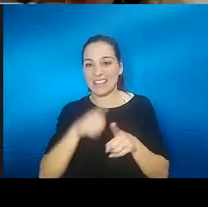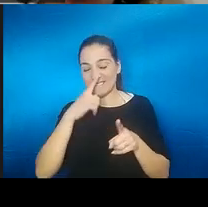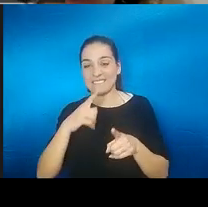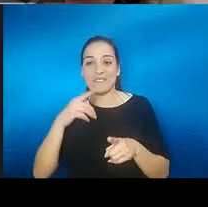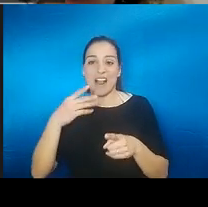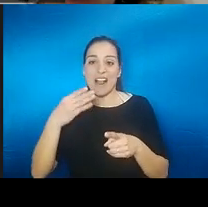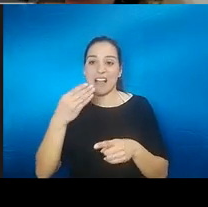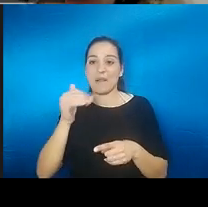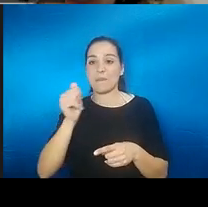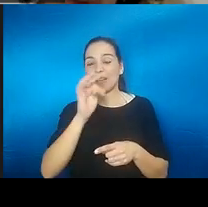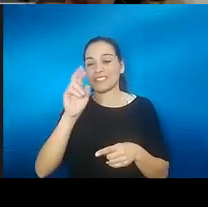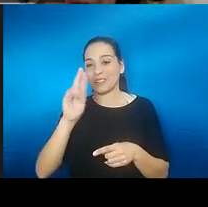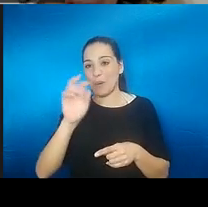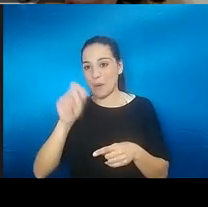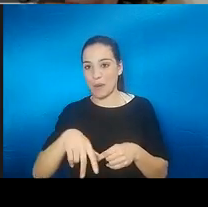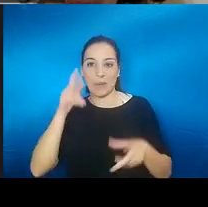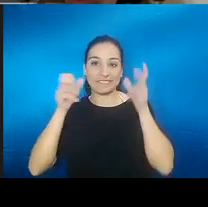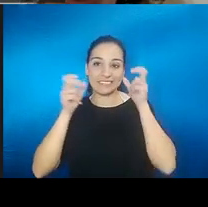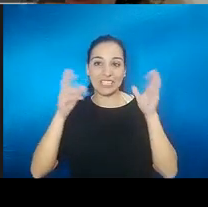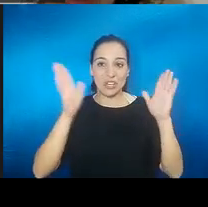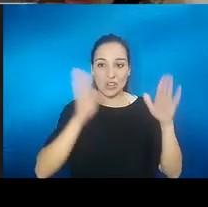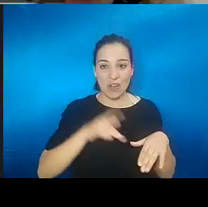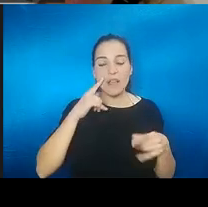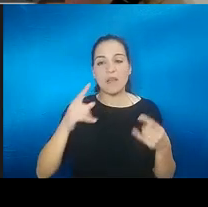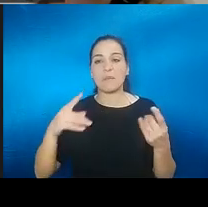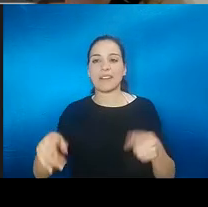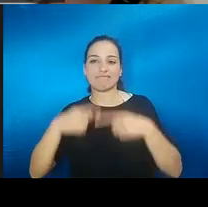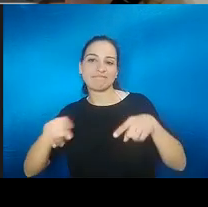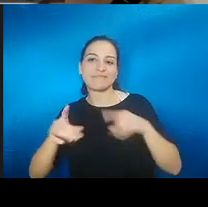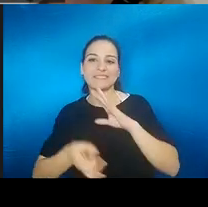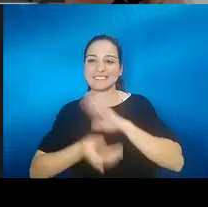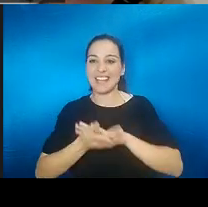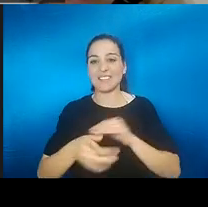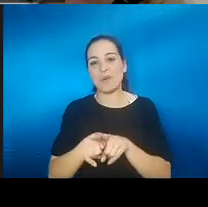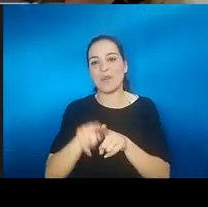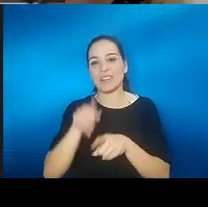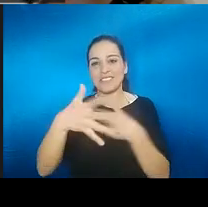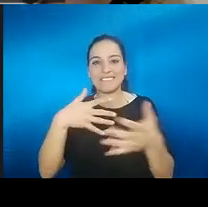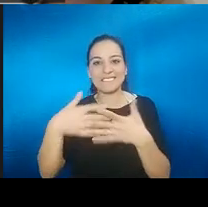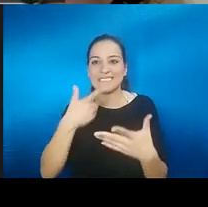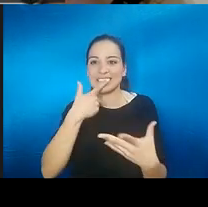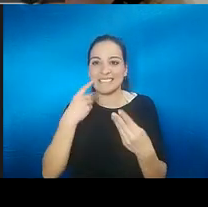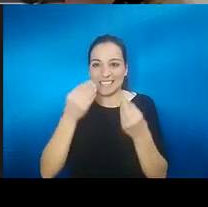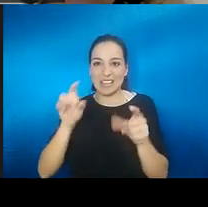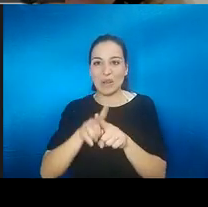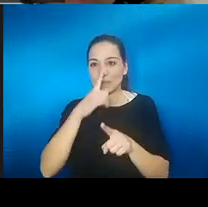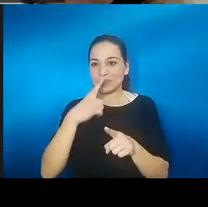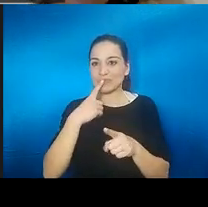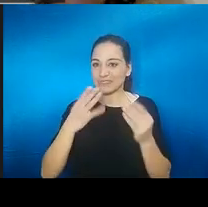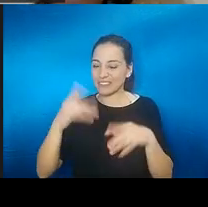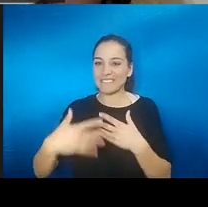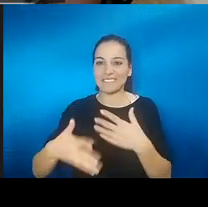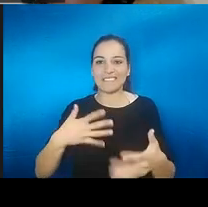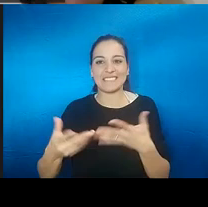tú haces cosas ricas sin tener gusto y olfato entonces quería dejarlo aquí sí señora muchísimas gracias María